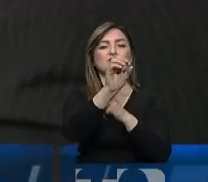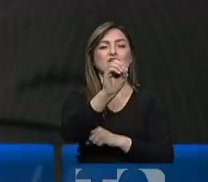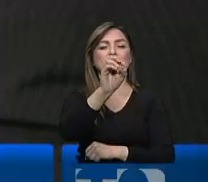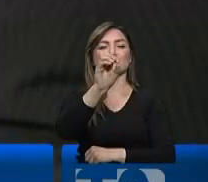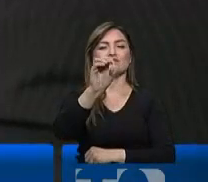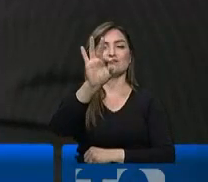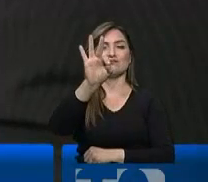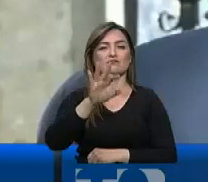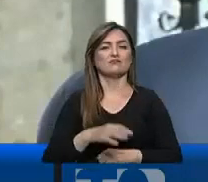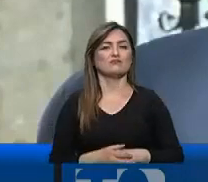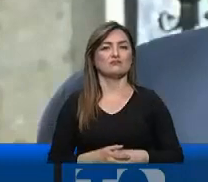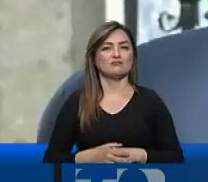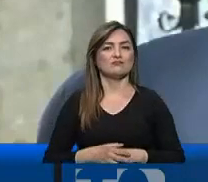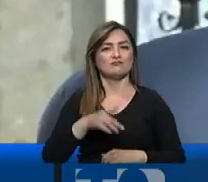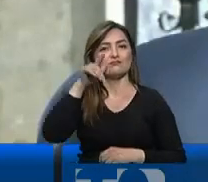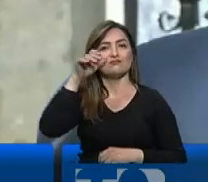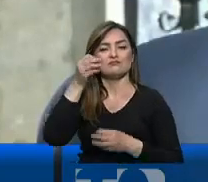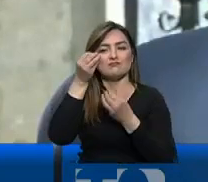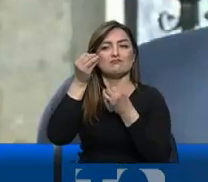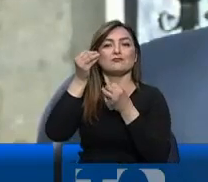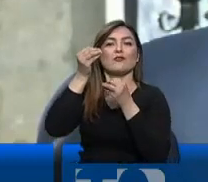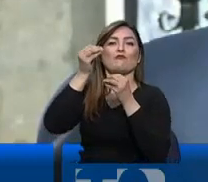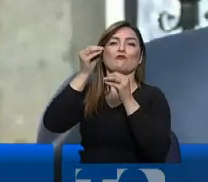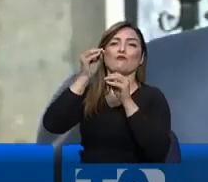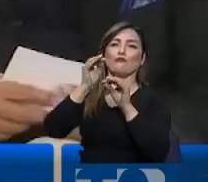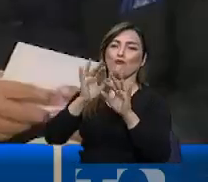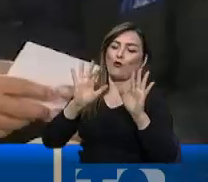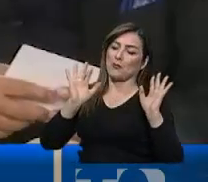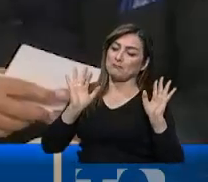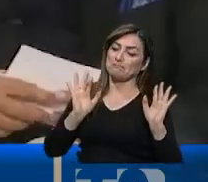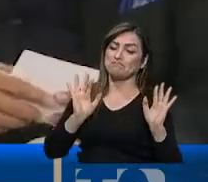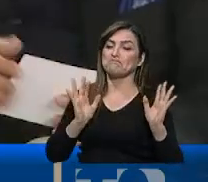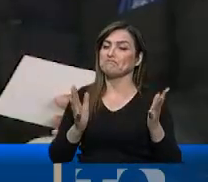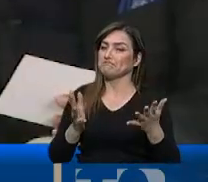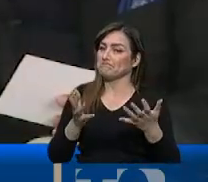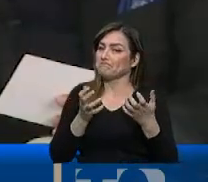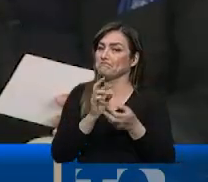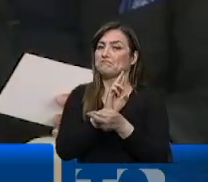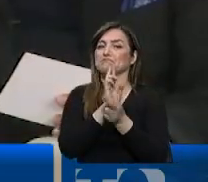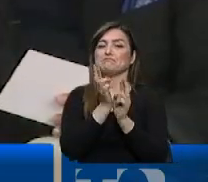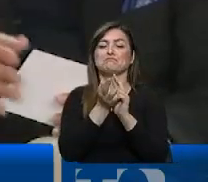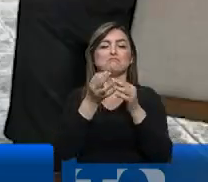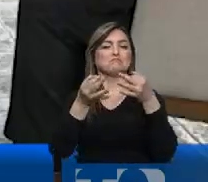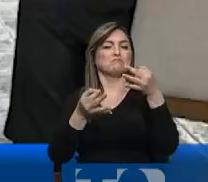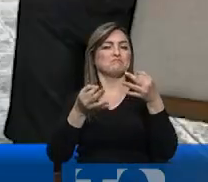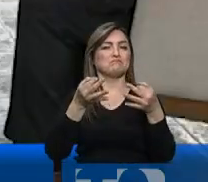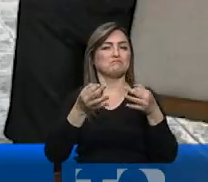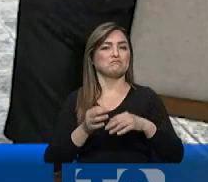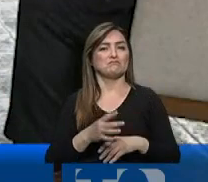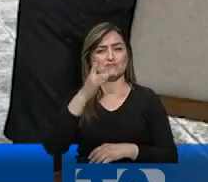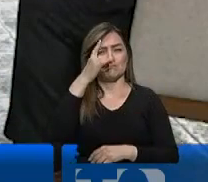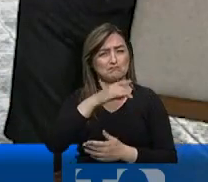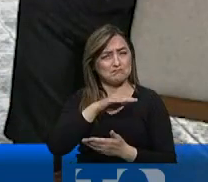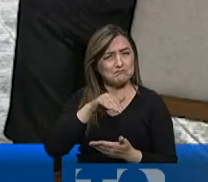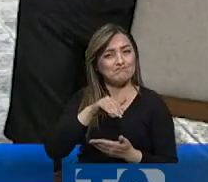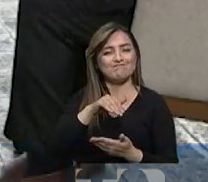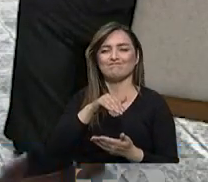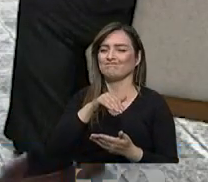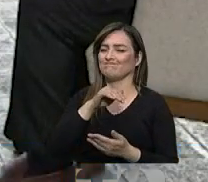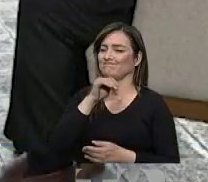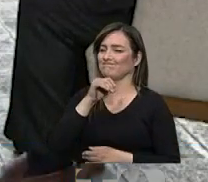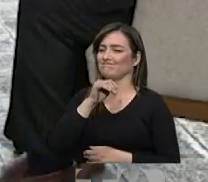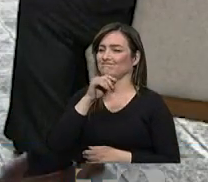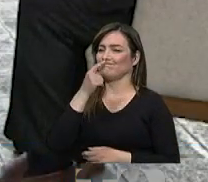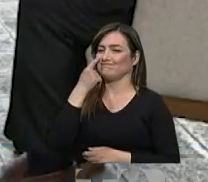anuncio presidencial es sólo eso, un anuncio sobre su intención de reformar la justicia en el Ecuador. En Quito,